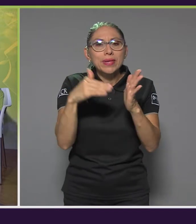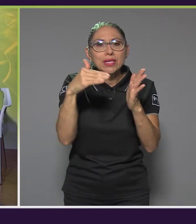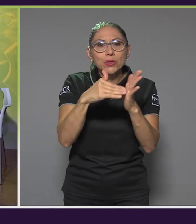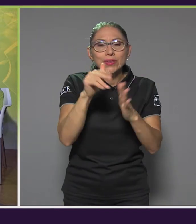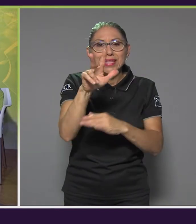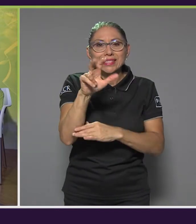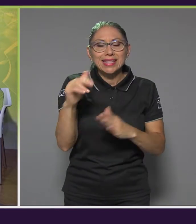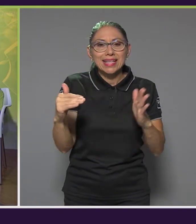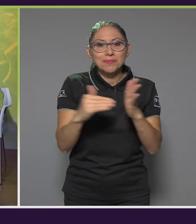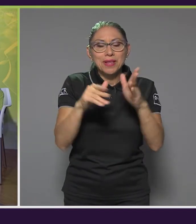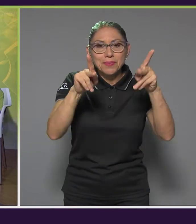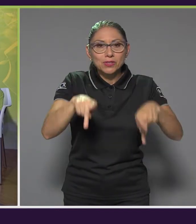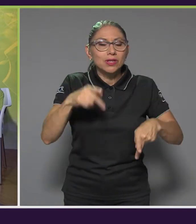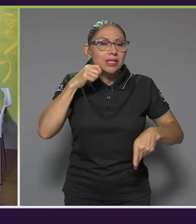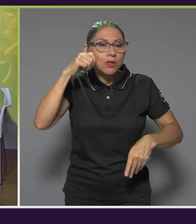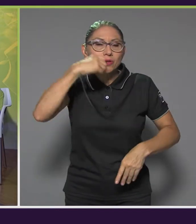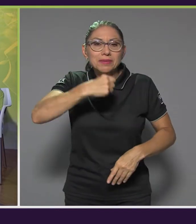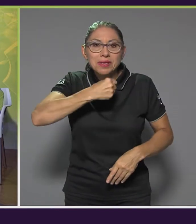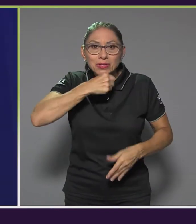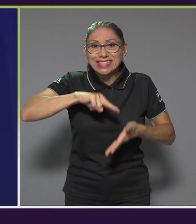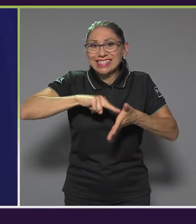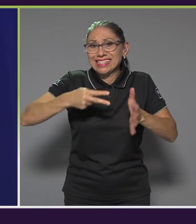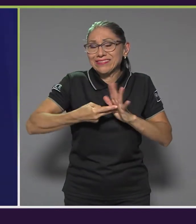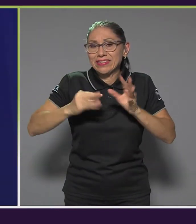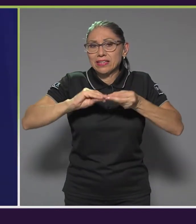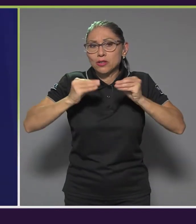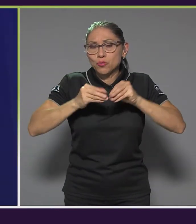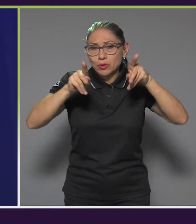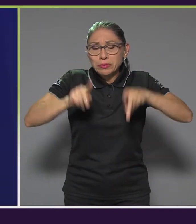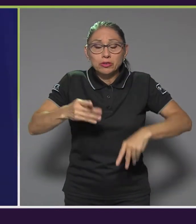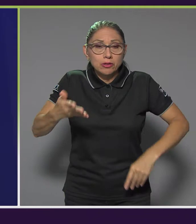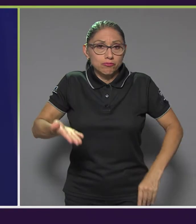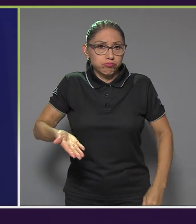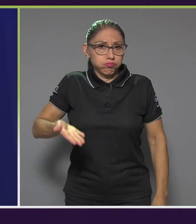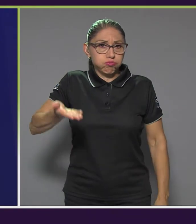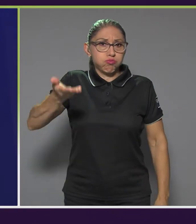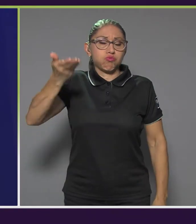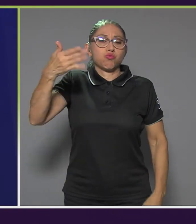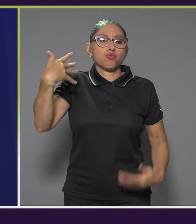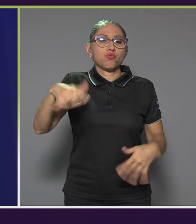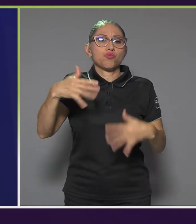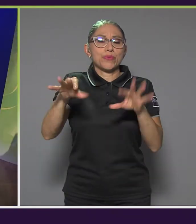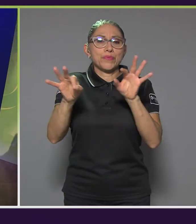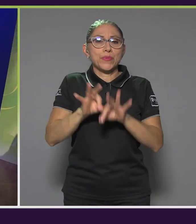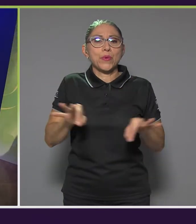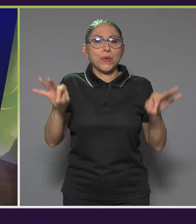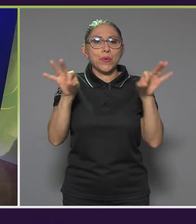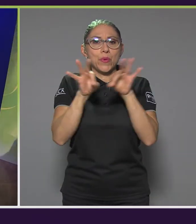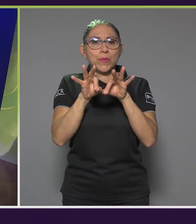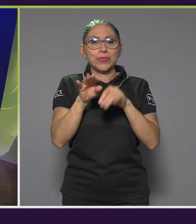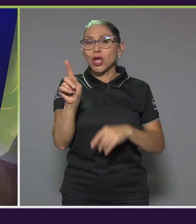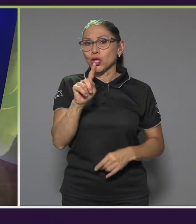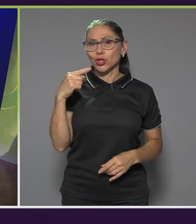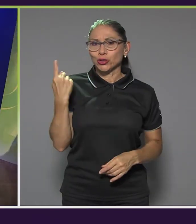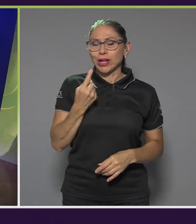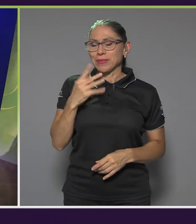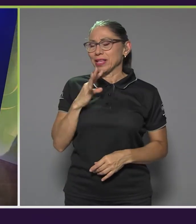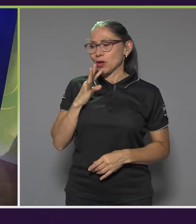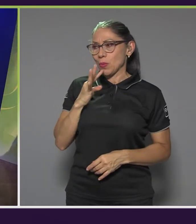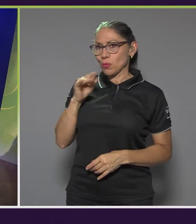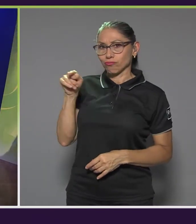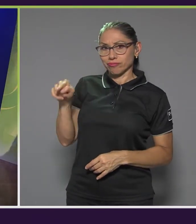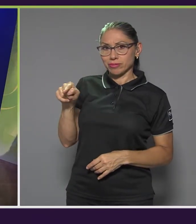adultas mayores. Entonces estamos hablando de un incremento importante, ¿verdad? Y no solo esto que conversábamos, es